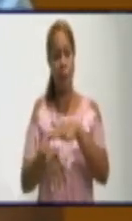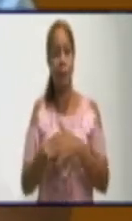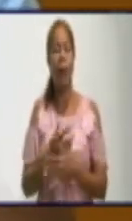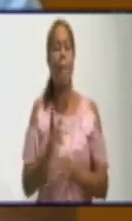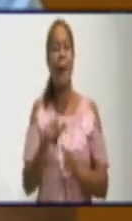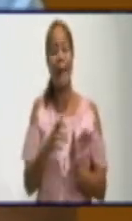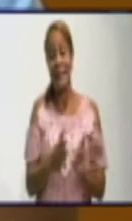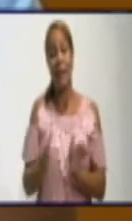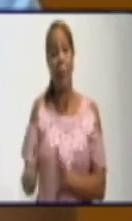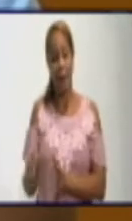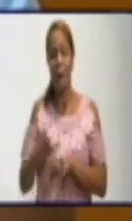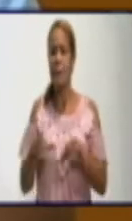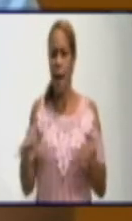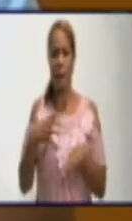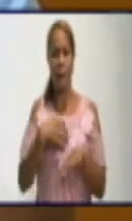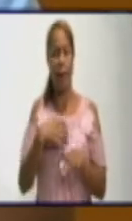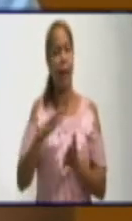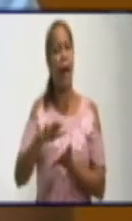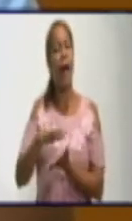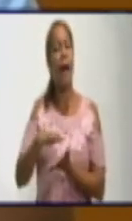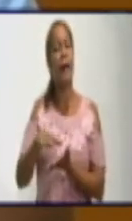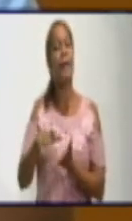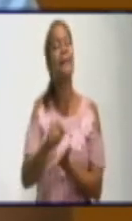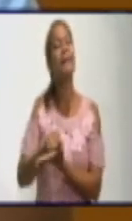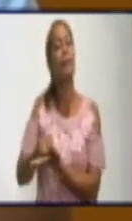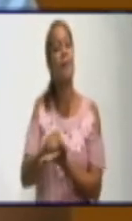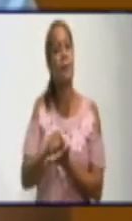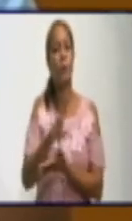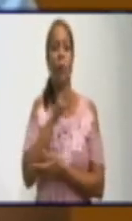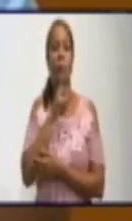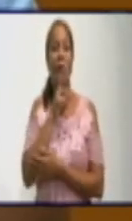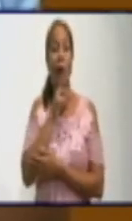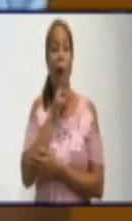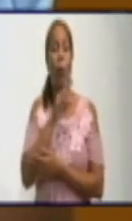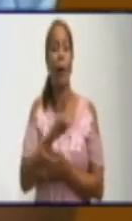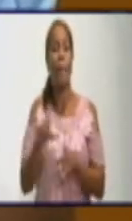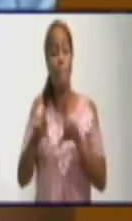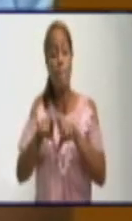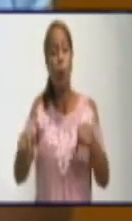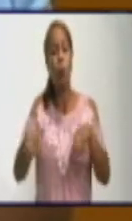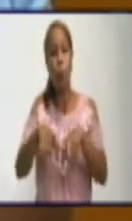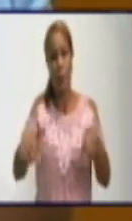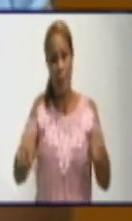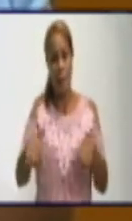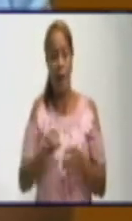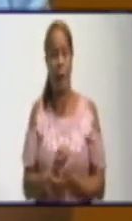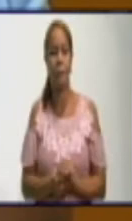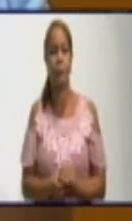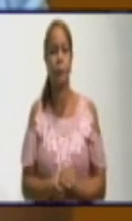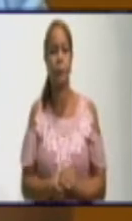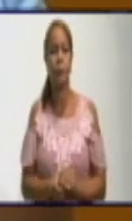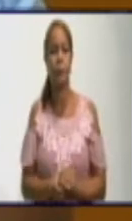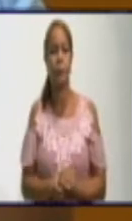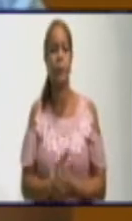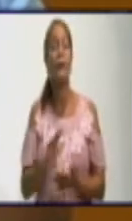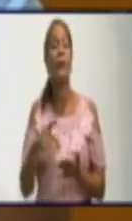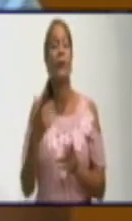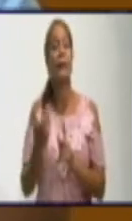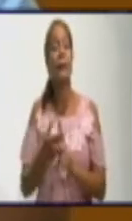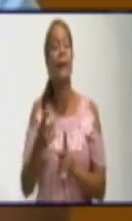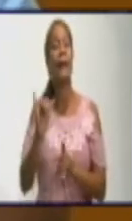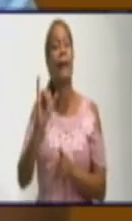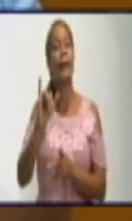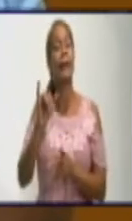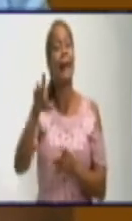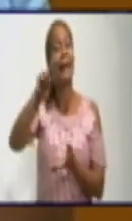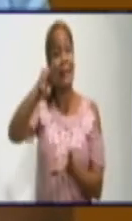su servicio de agua por la red, que es lo que estamos nosotros en Ojeda. Y en Galindo hemos mandado en